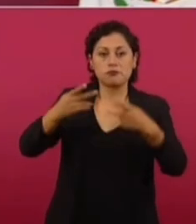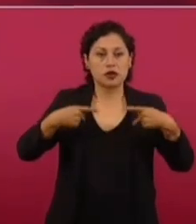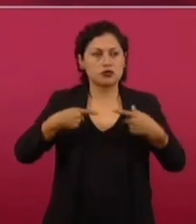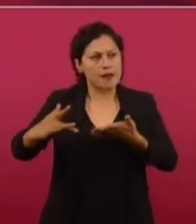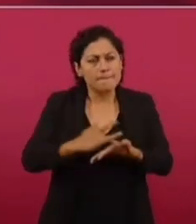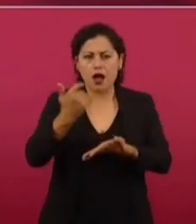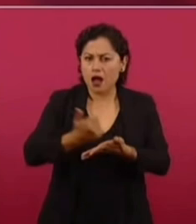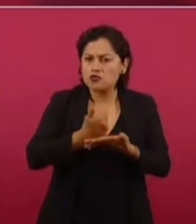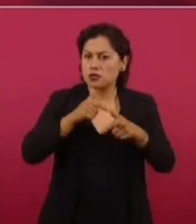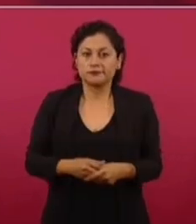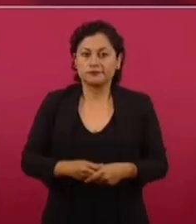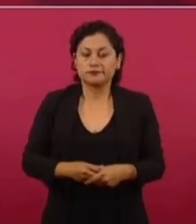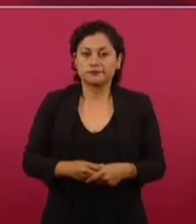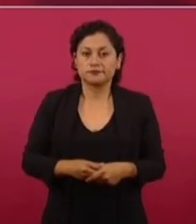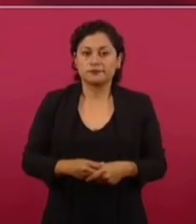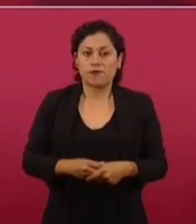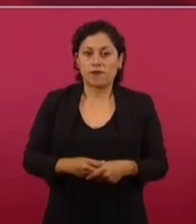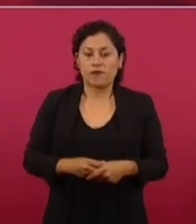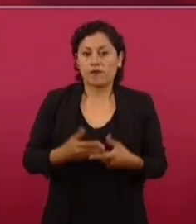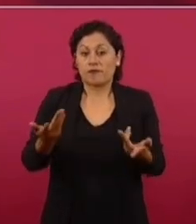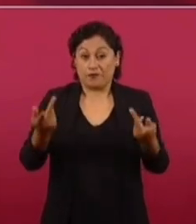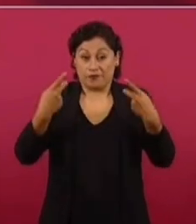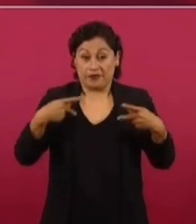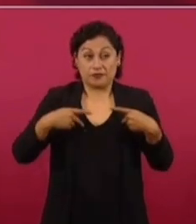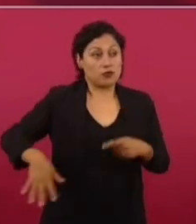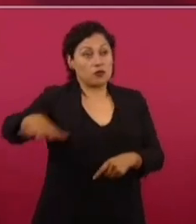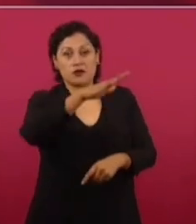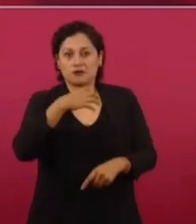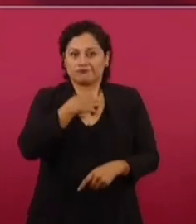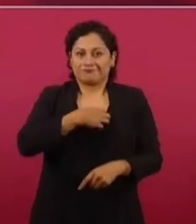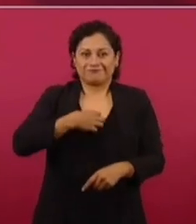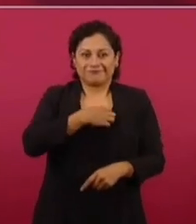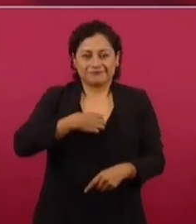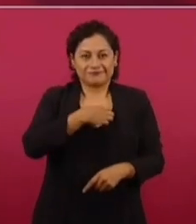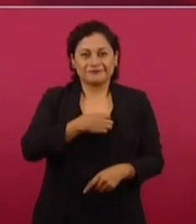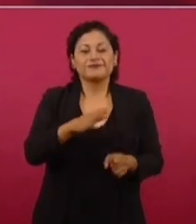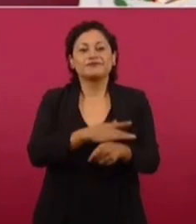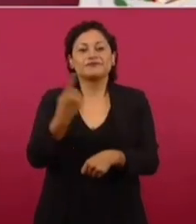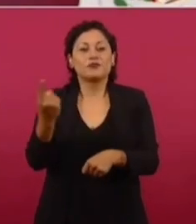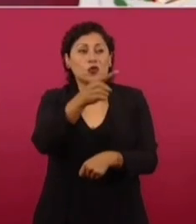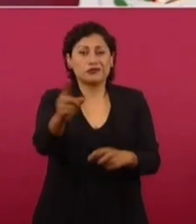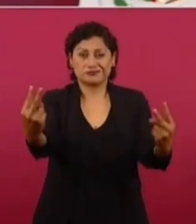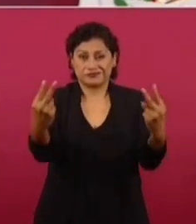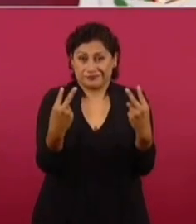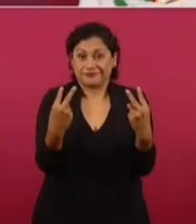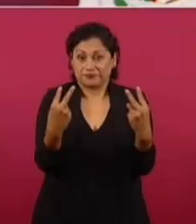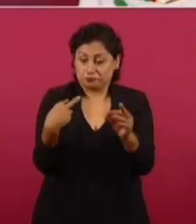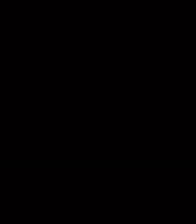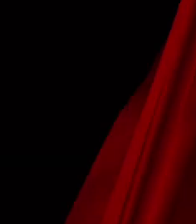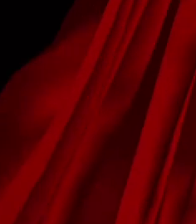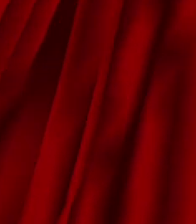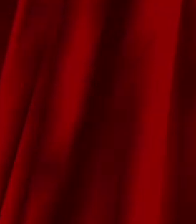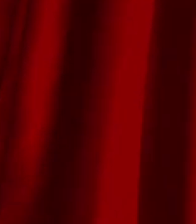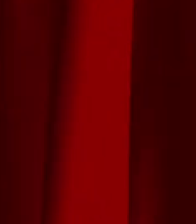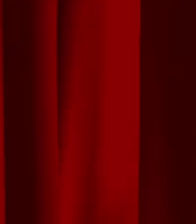nos están apoyando mucho, la gente está muy contenta, porque están viendo resultados.